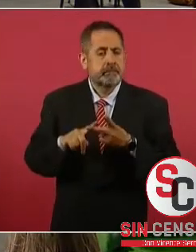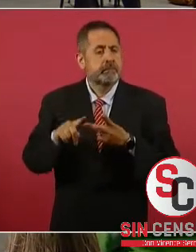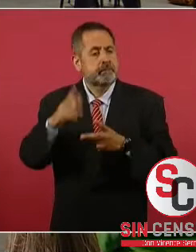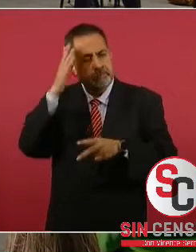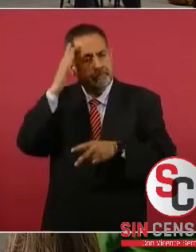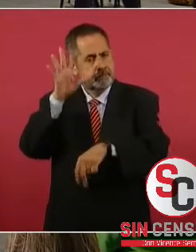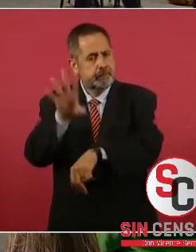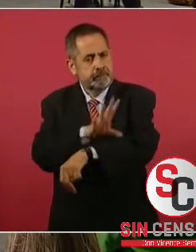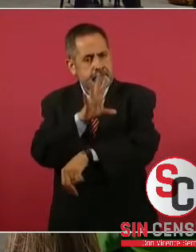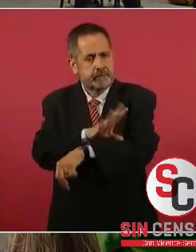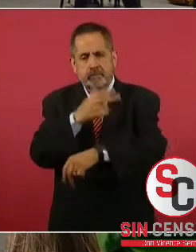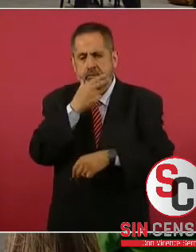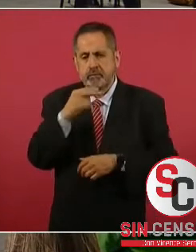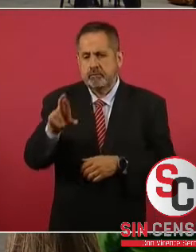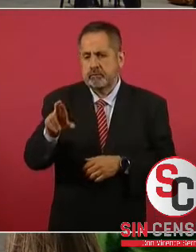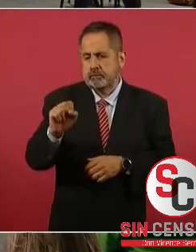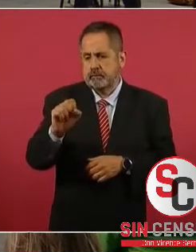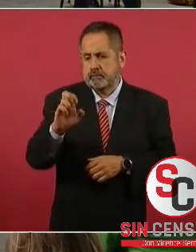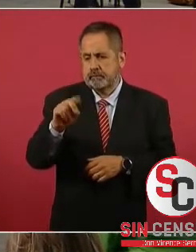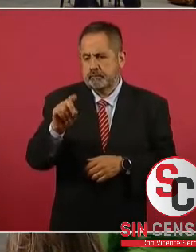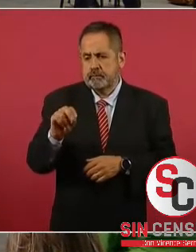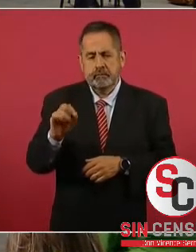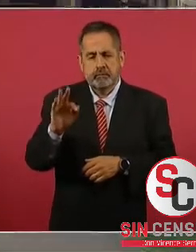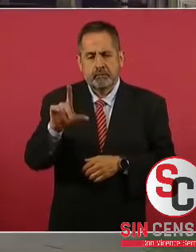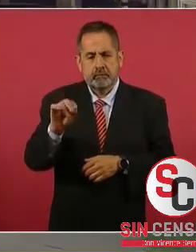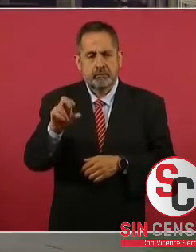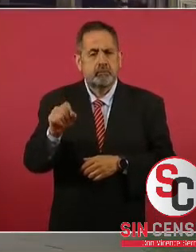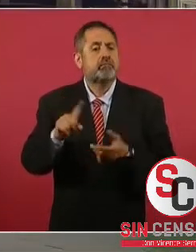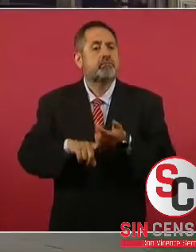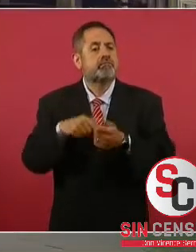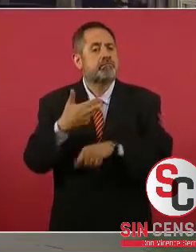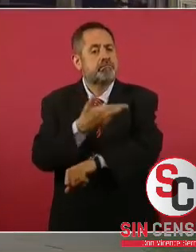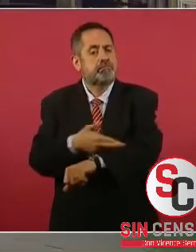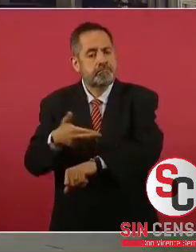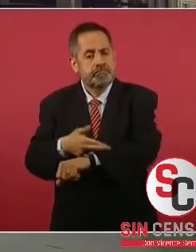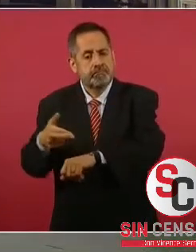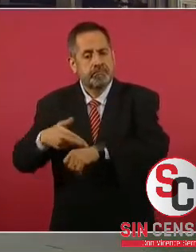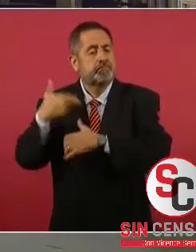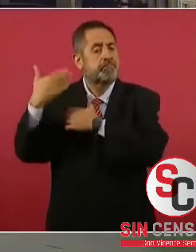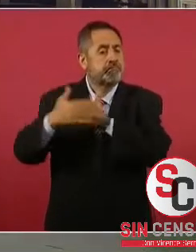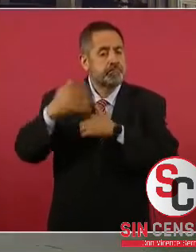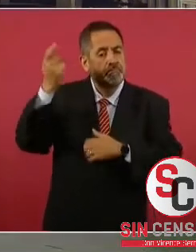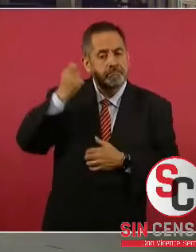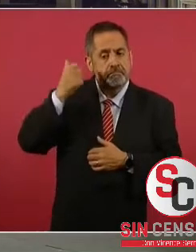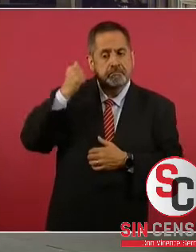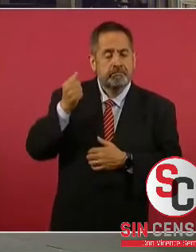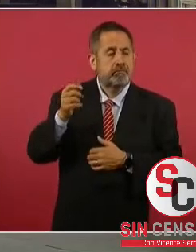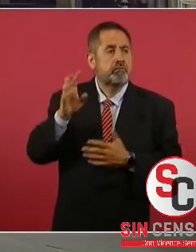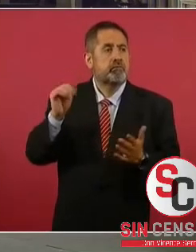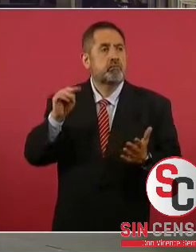Rubén Rosendo Flores, un programa social para jubilar cerca de 9 mil